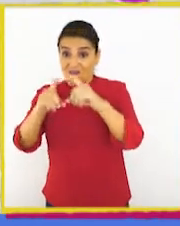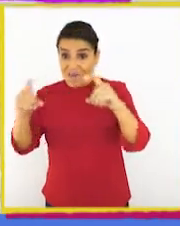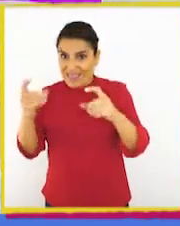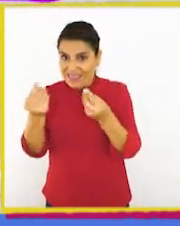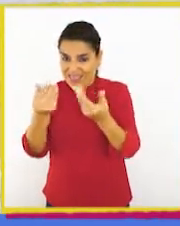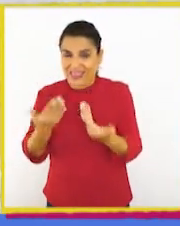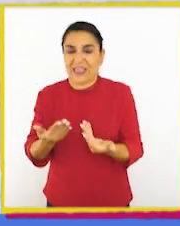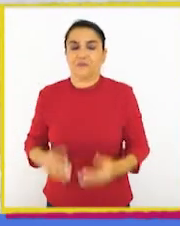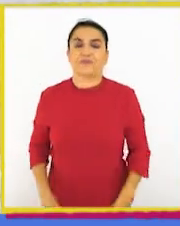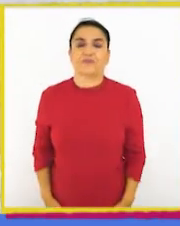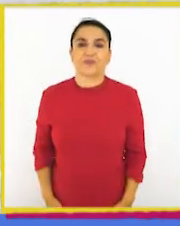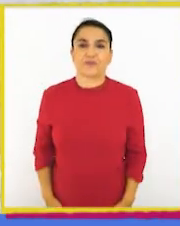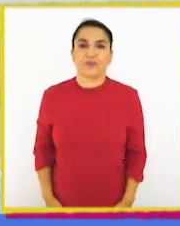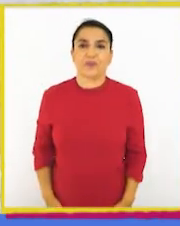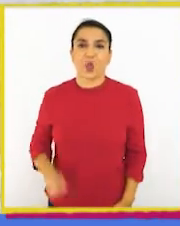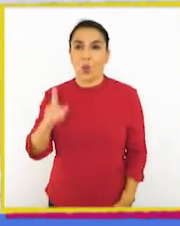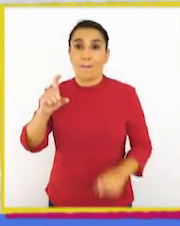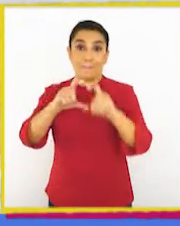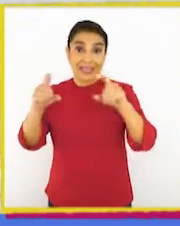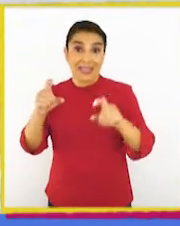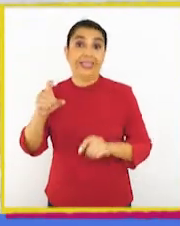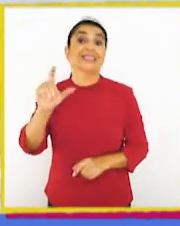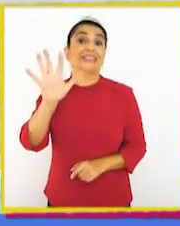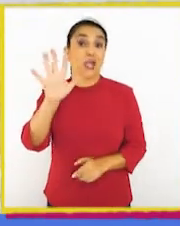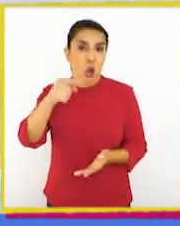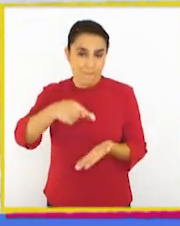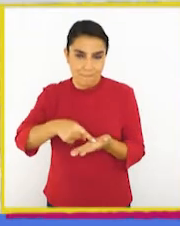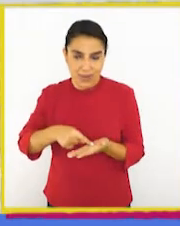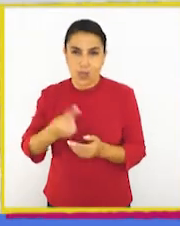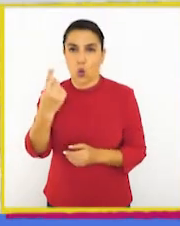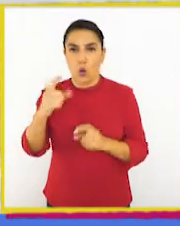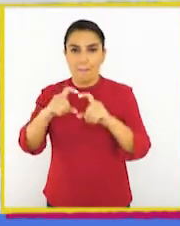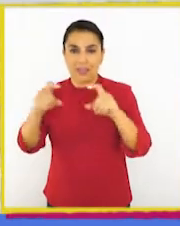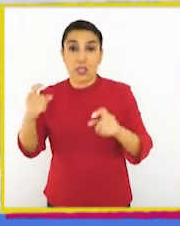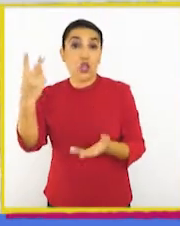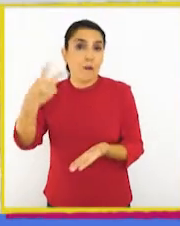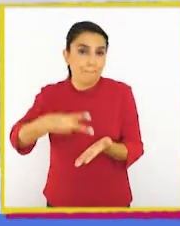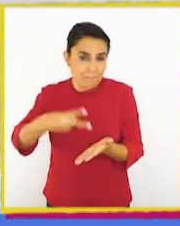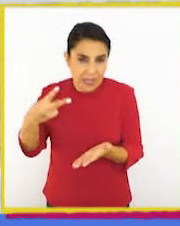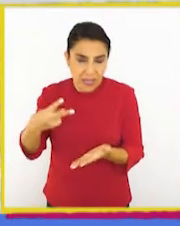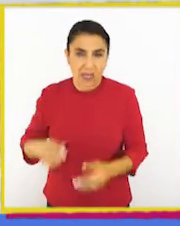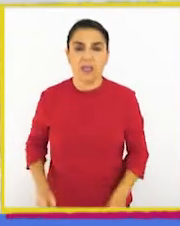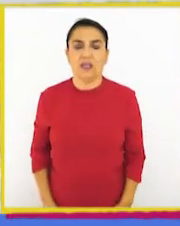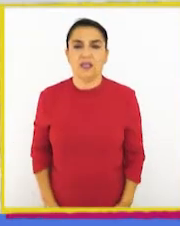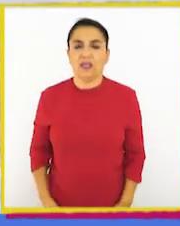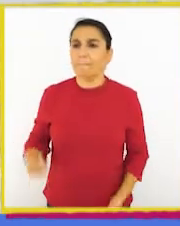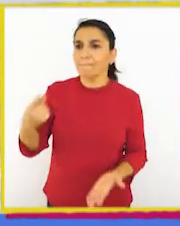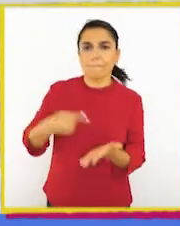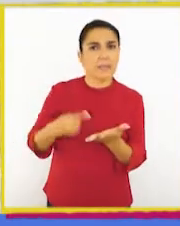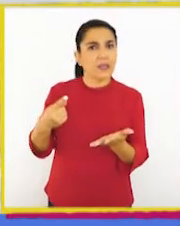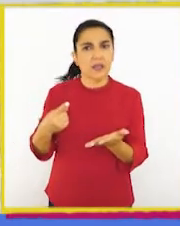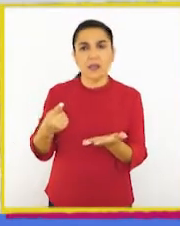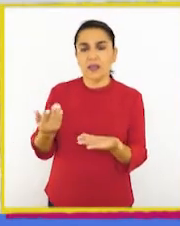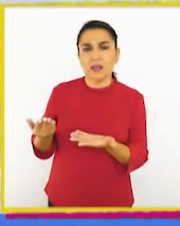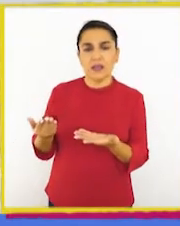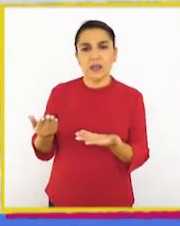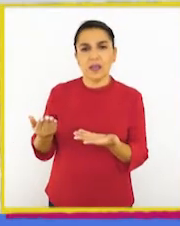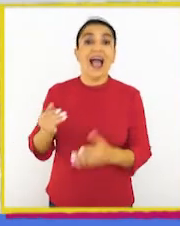los billetes. Tenemos un billete de 5.000, un billete de 2.000 y de 1.000.